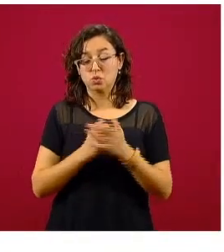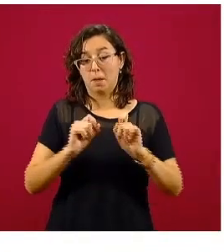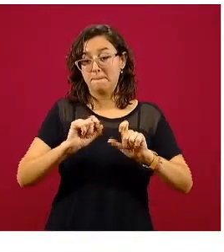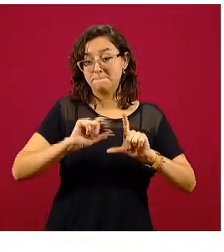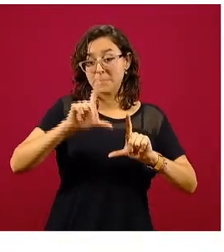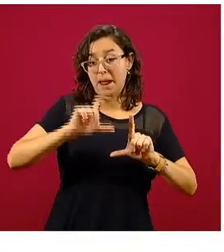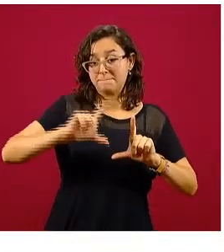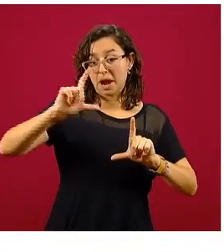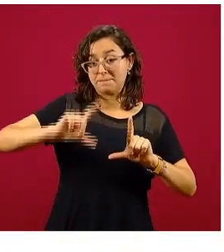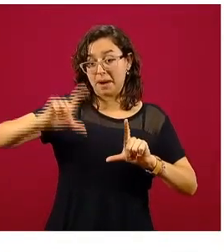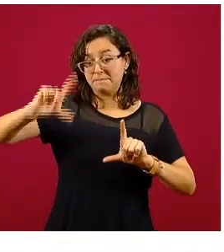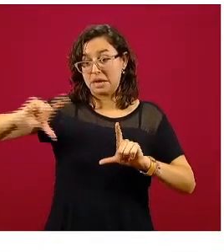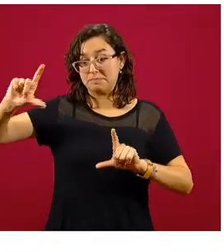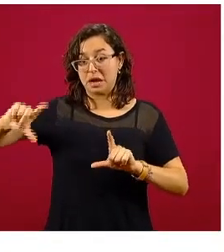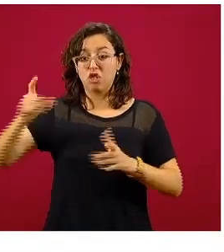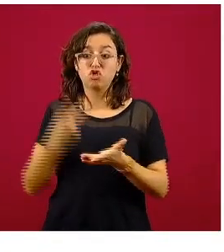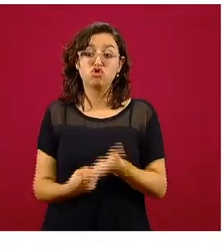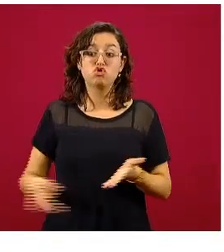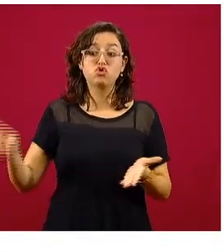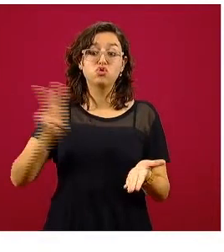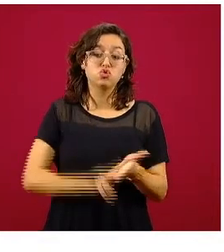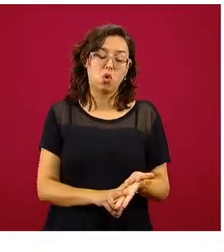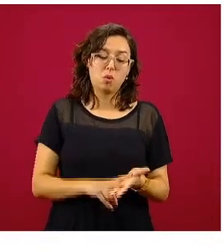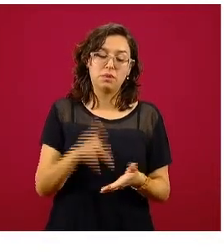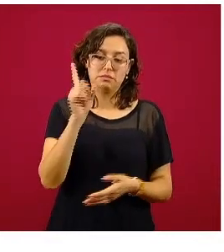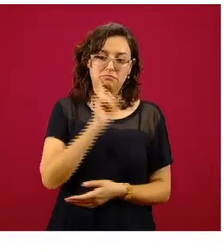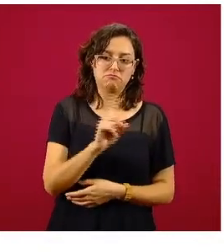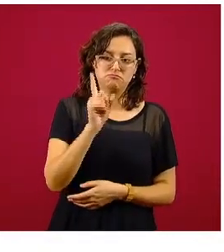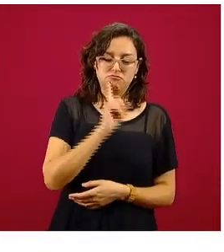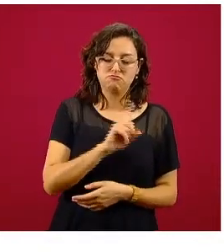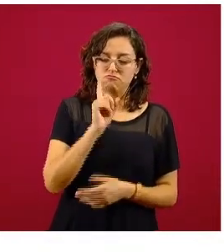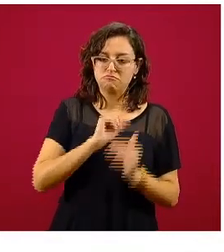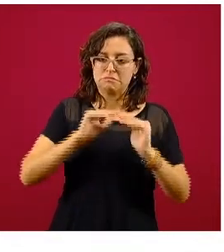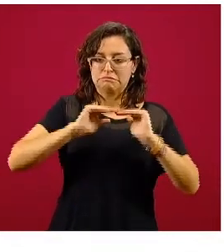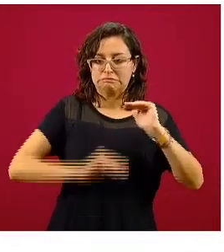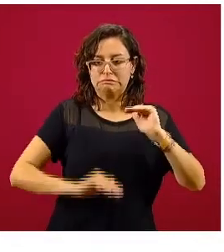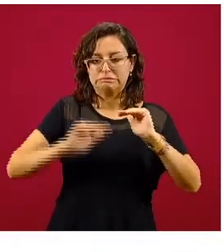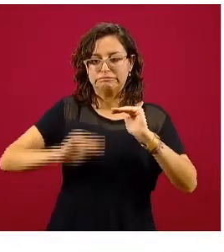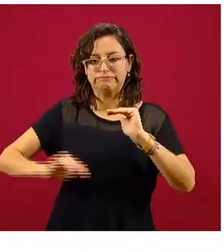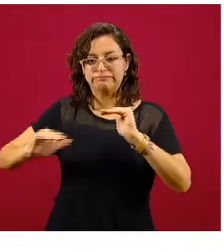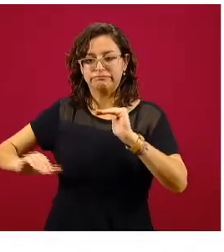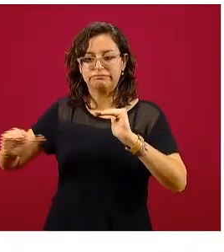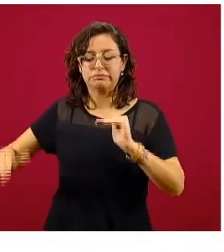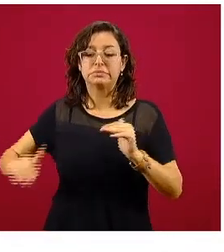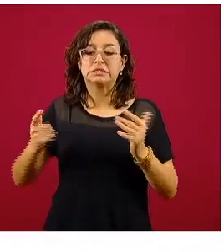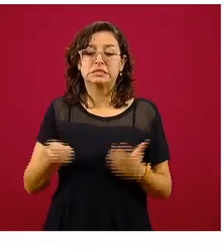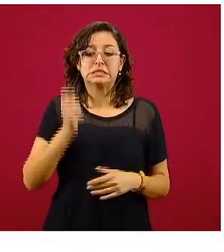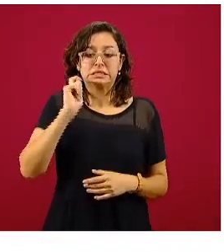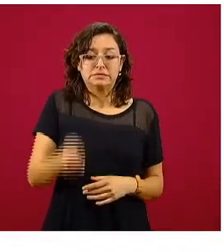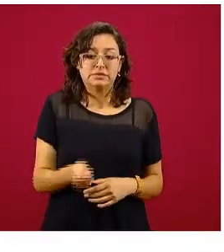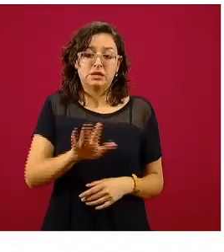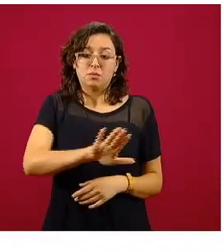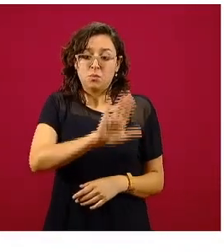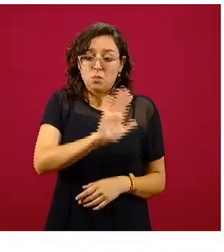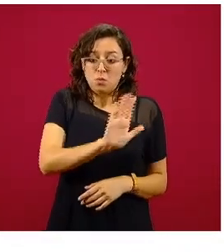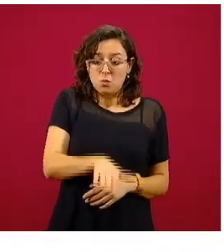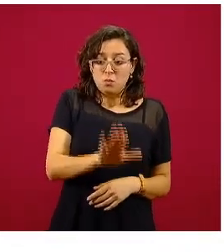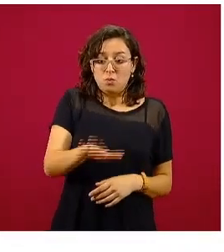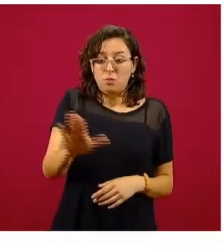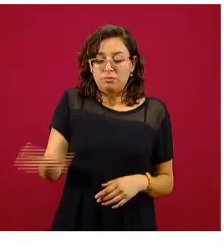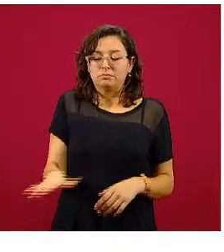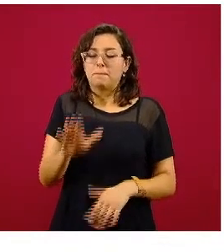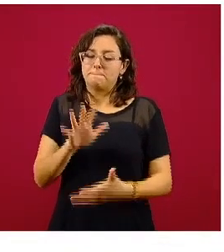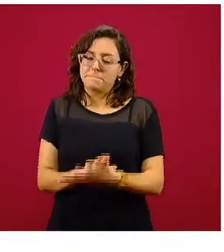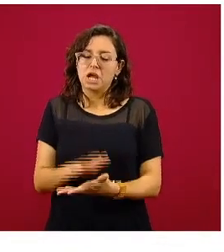algunos casos inclusive duplica al color de la barra rosa, lo cual representa precisamente, en el caso de las defunciones y una mayor